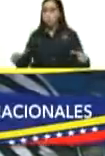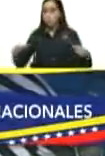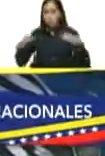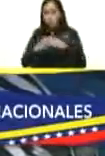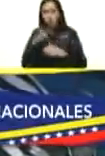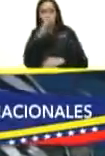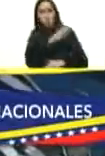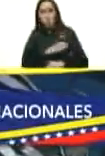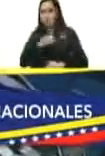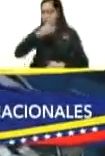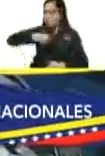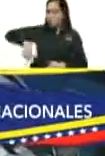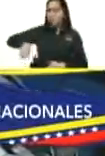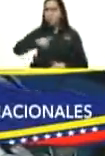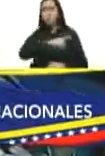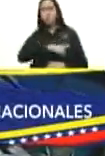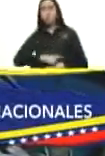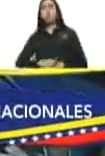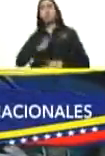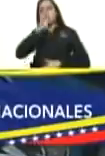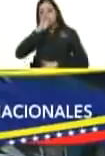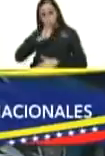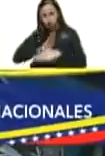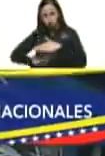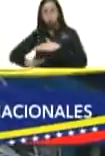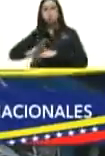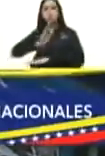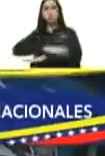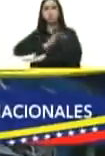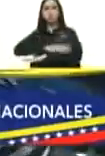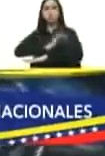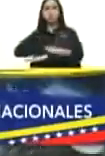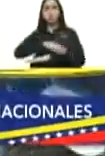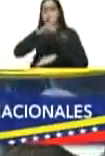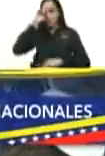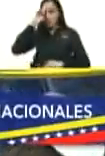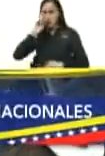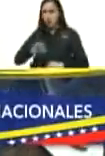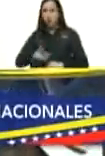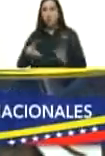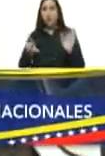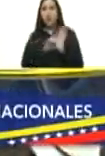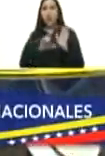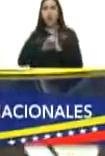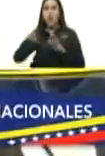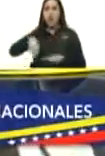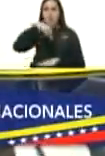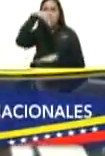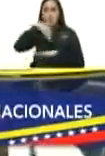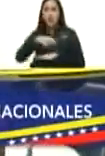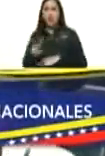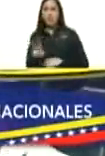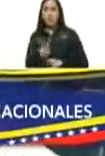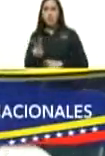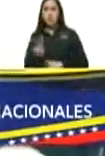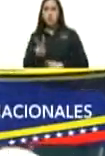ponen bien humilditos y respetan la legalidad nacional de Venezuela